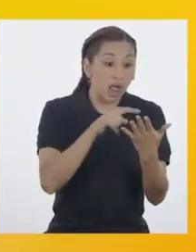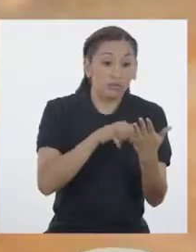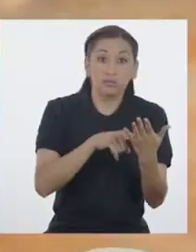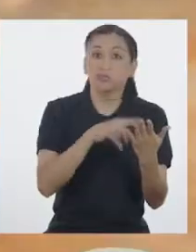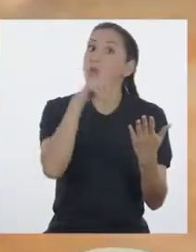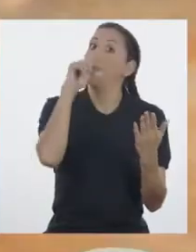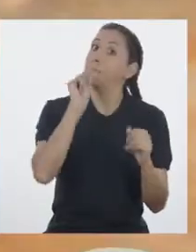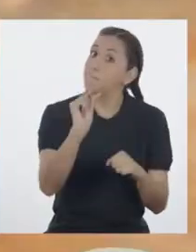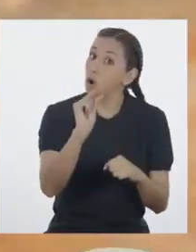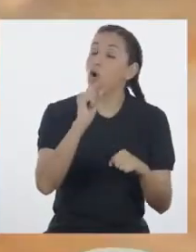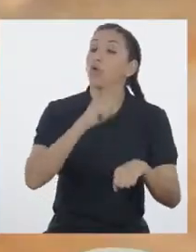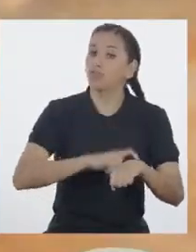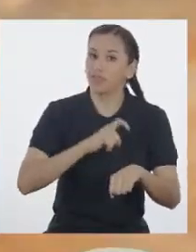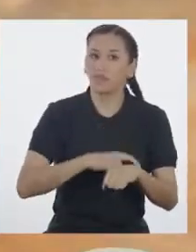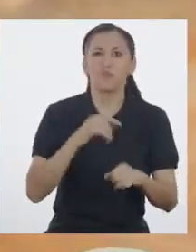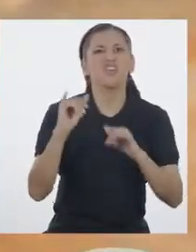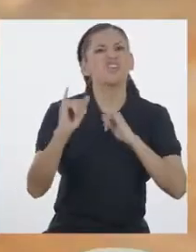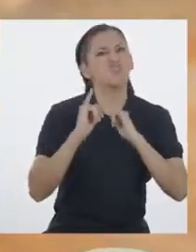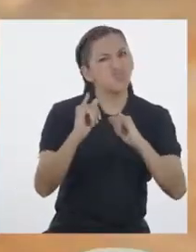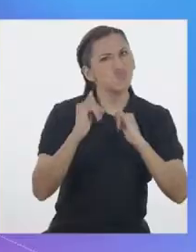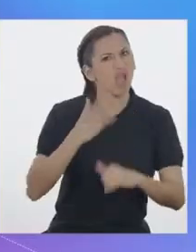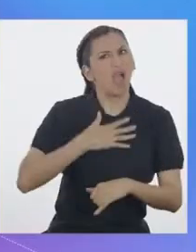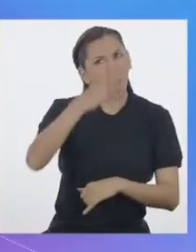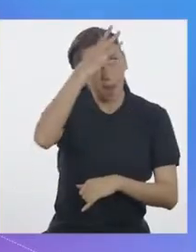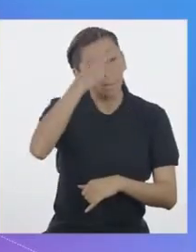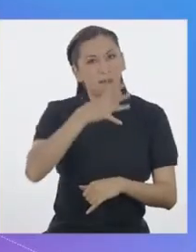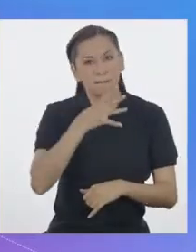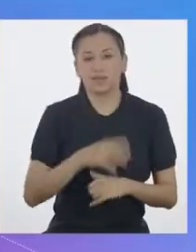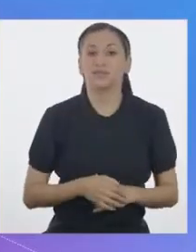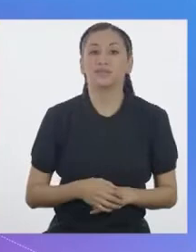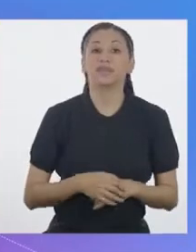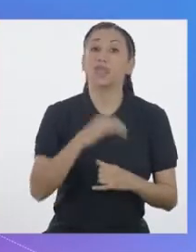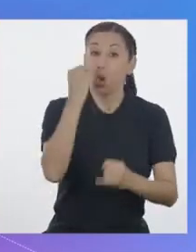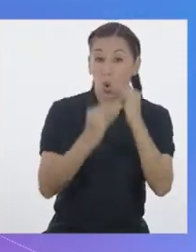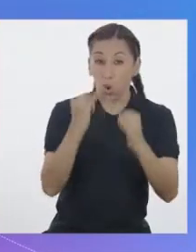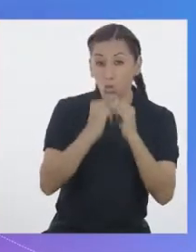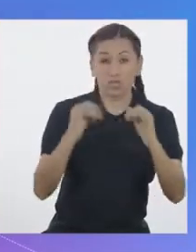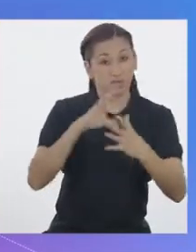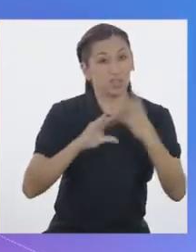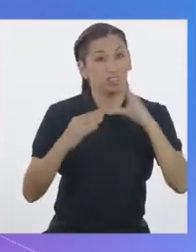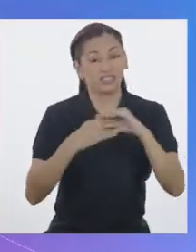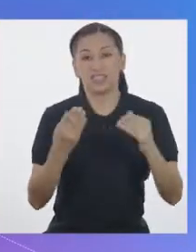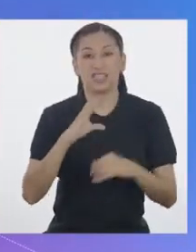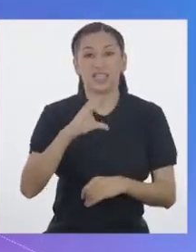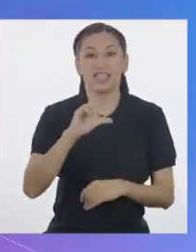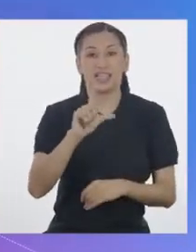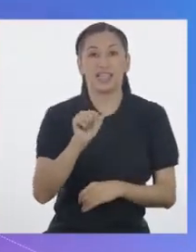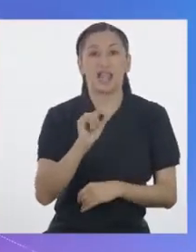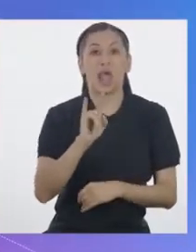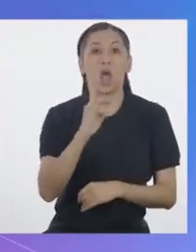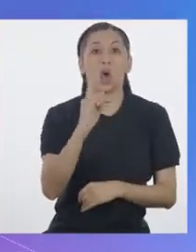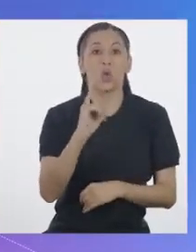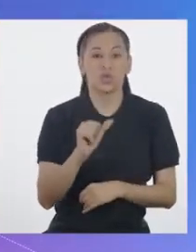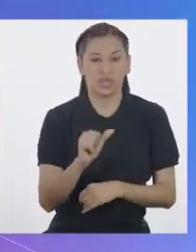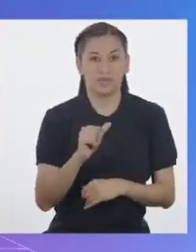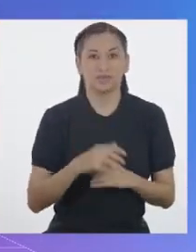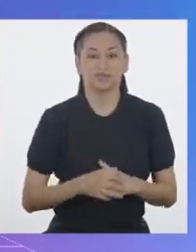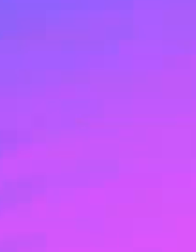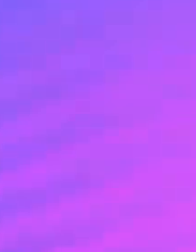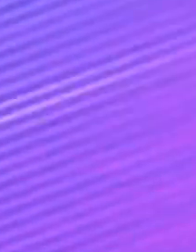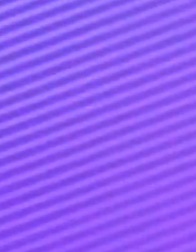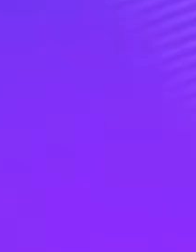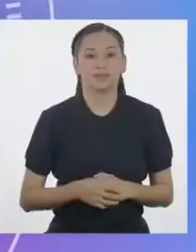celular Lo mismo me dicen mis papás Y el último testimonio que escucharemos es el de Claudia Día de